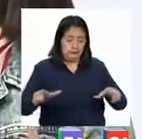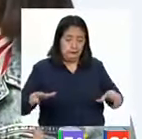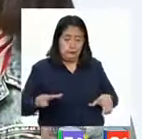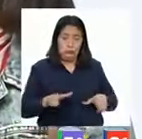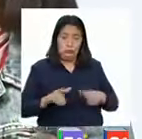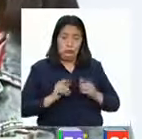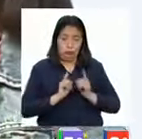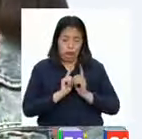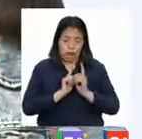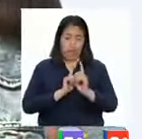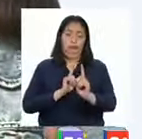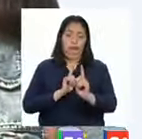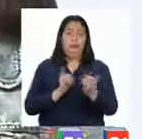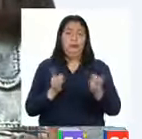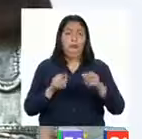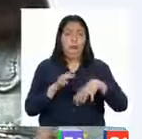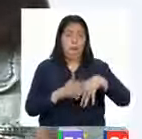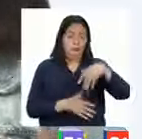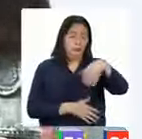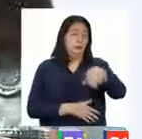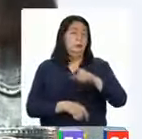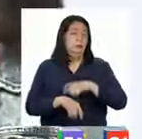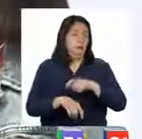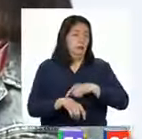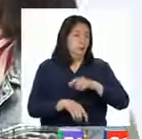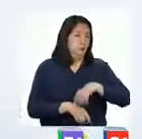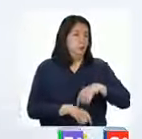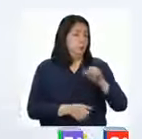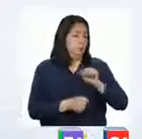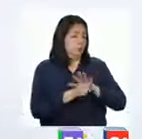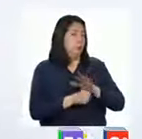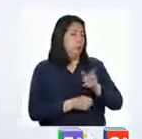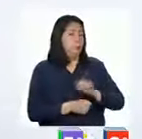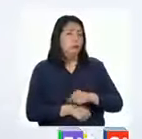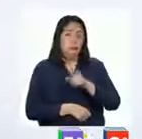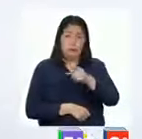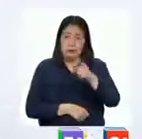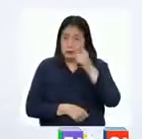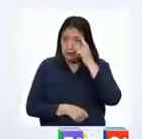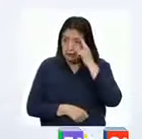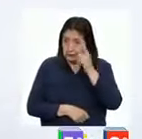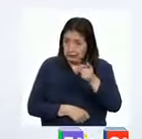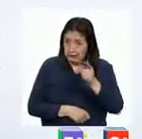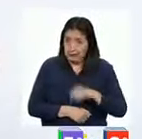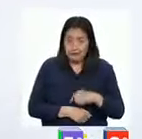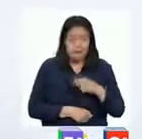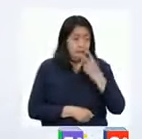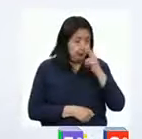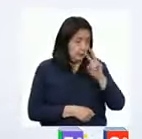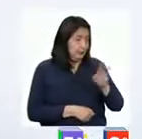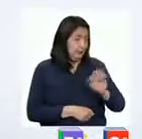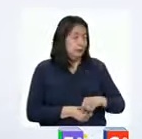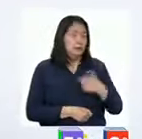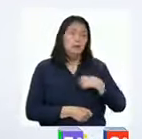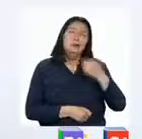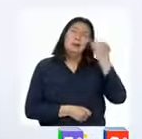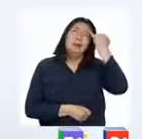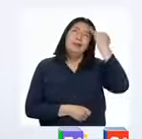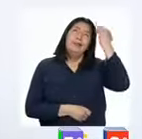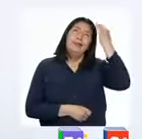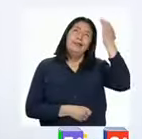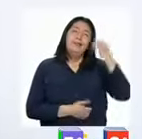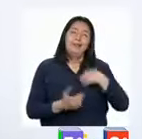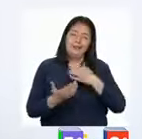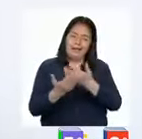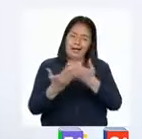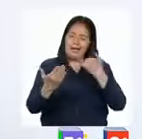que debemos mantener si salimos a la calle durante la emergencia sanitaria. ¿Se dan cuenta, chicas y chicos? Las predicciones que hicimos